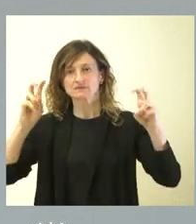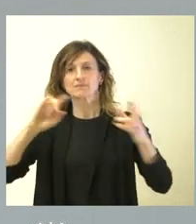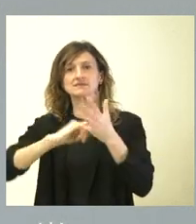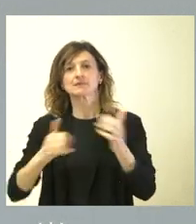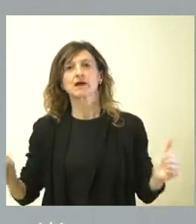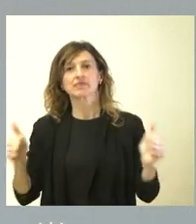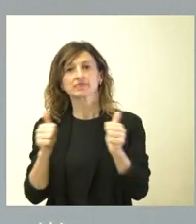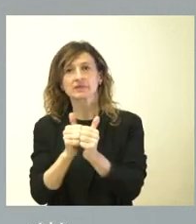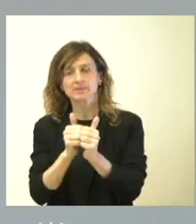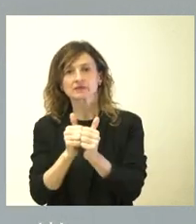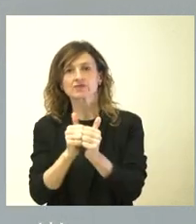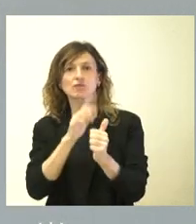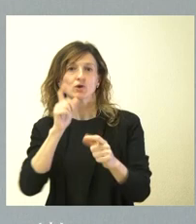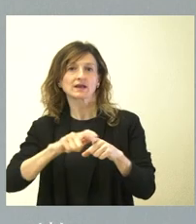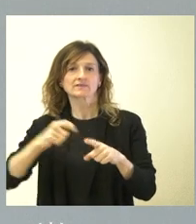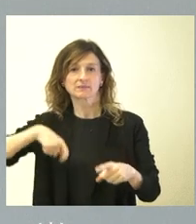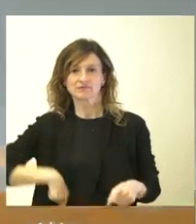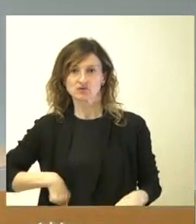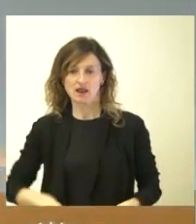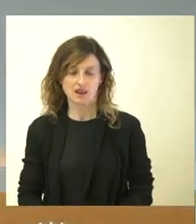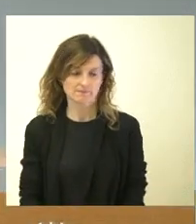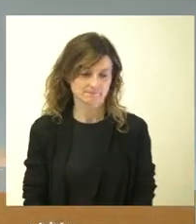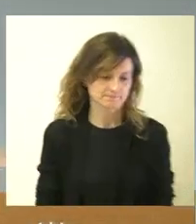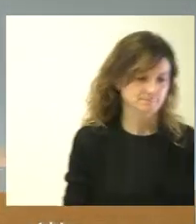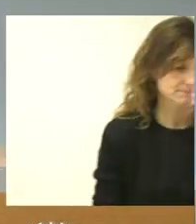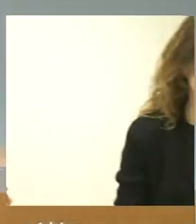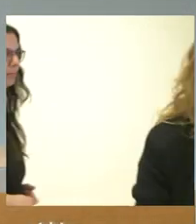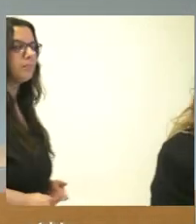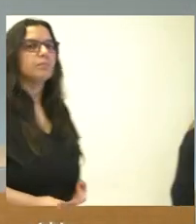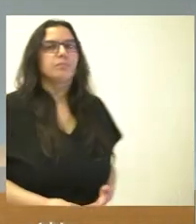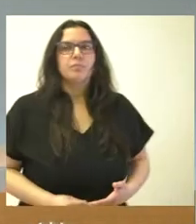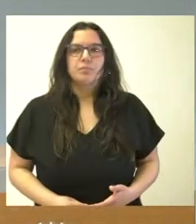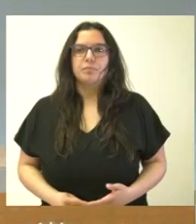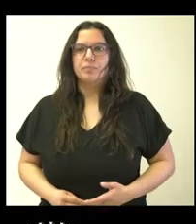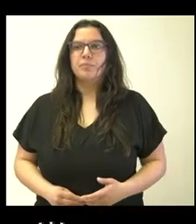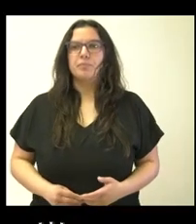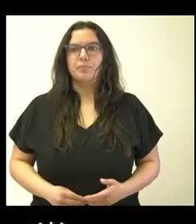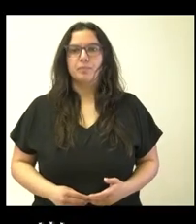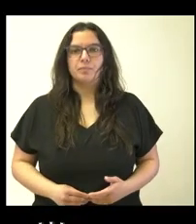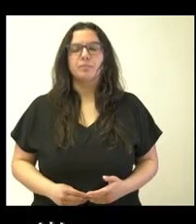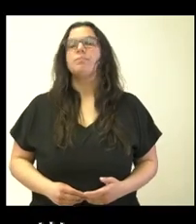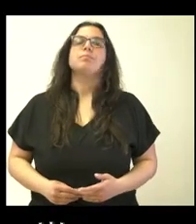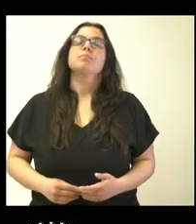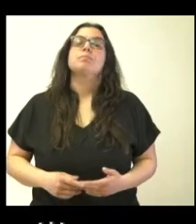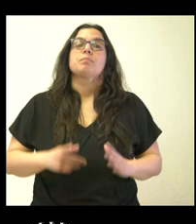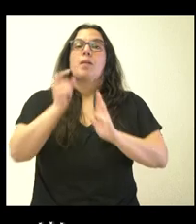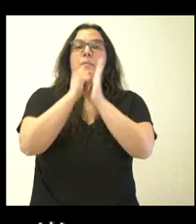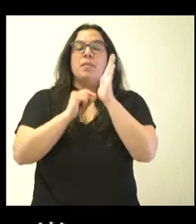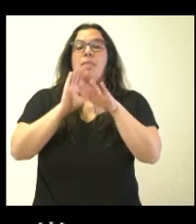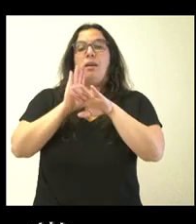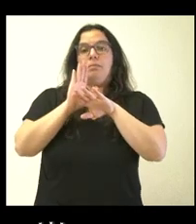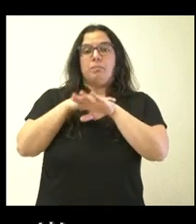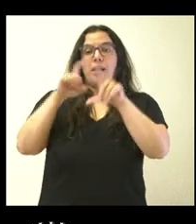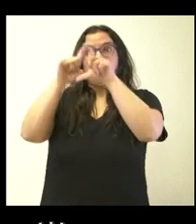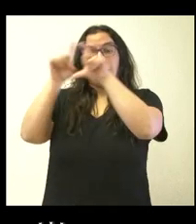dependencia por ser un sistema de carácter profesional. Sí, sobre esa medida de bonificación a empresas para la promoción de mujeres,